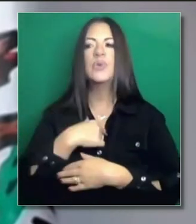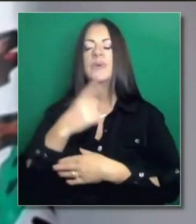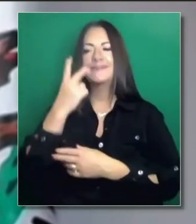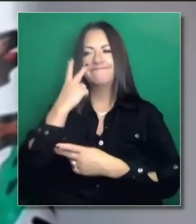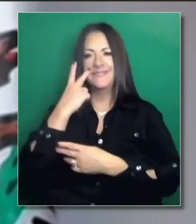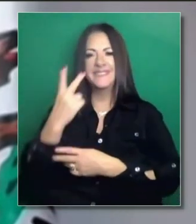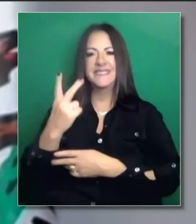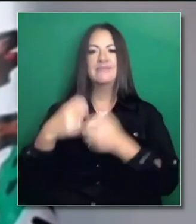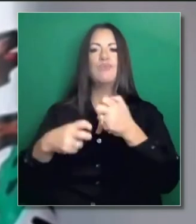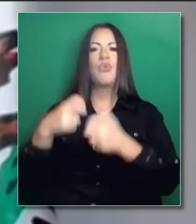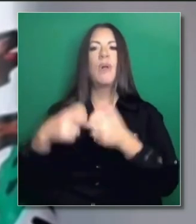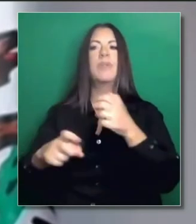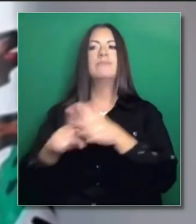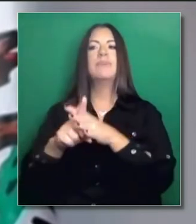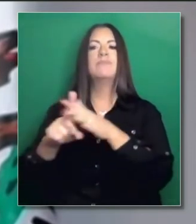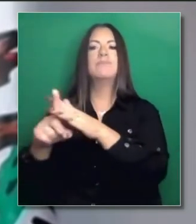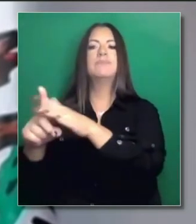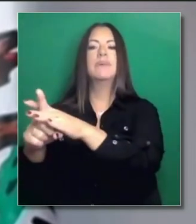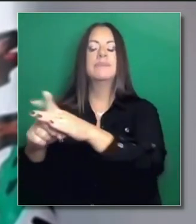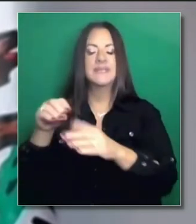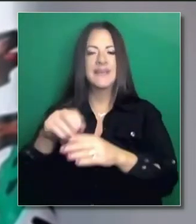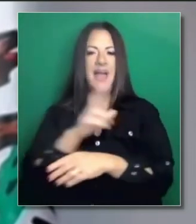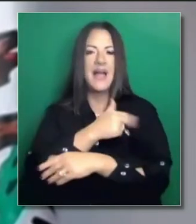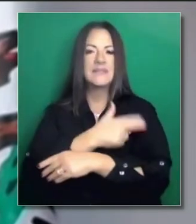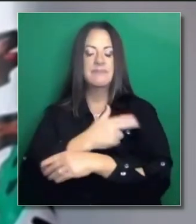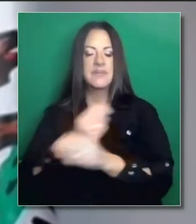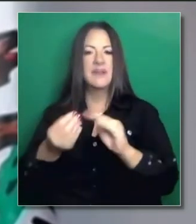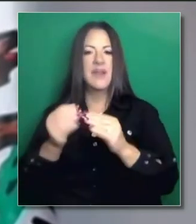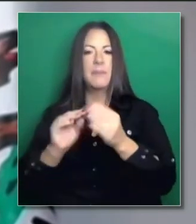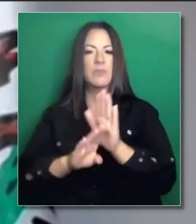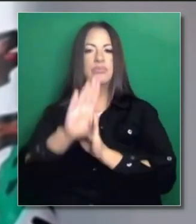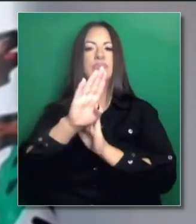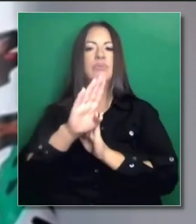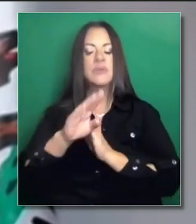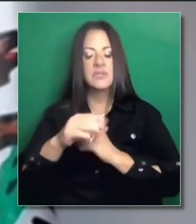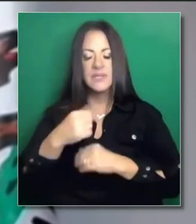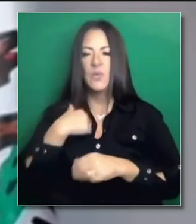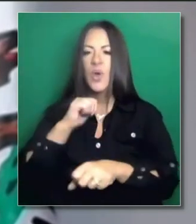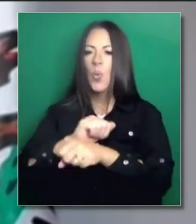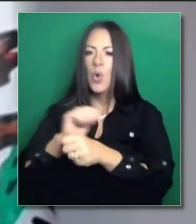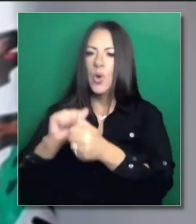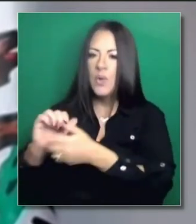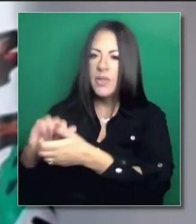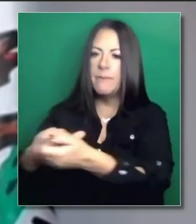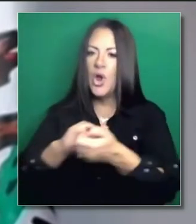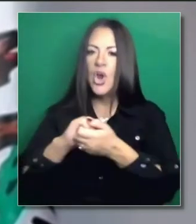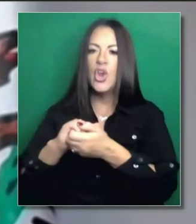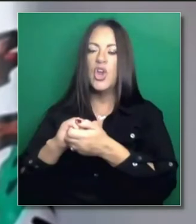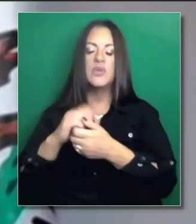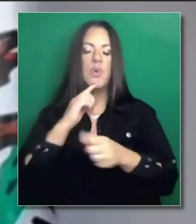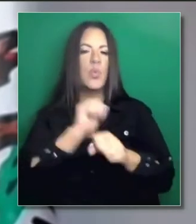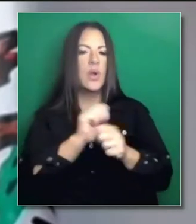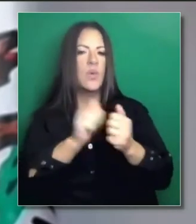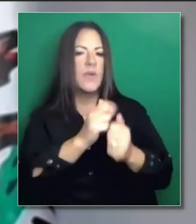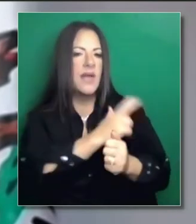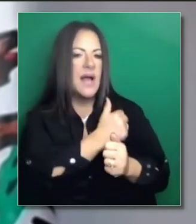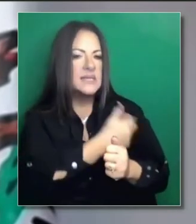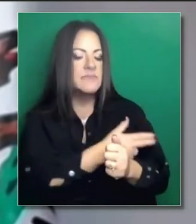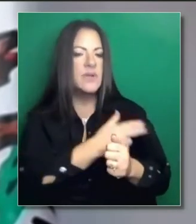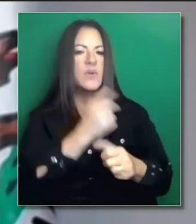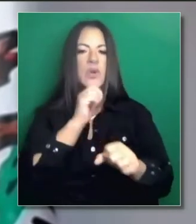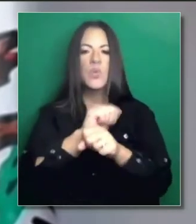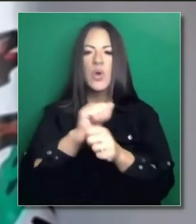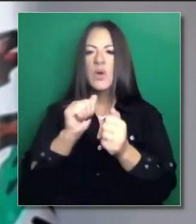O sea, estamos viendo que el problema de la propagación es algo que se da en los hospitales, en el estado. Estamos trabajando con nuestros